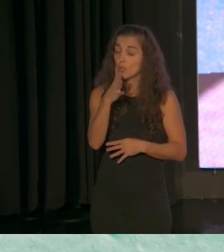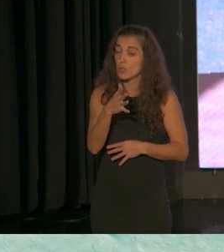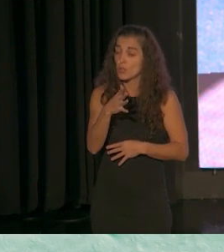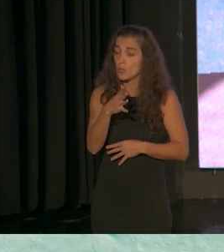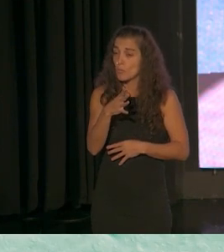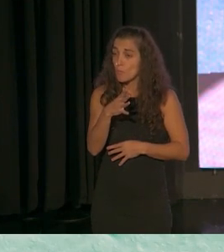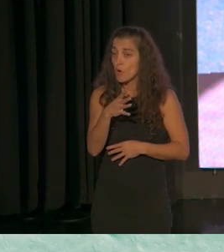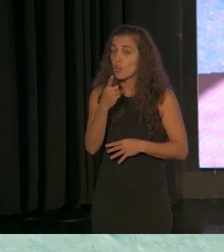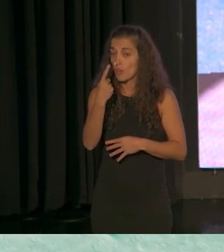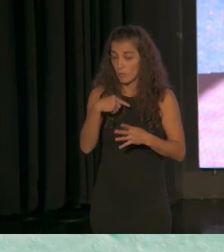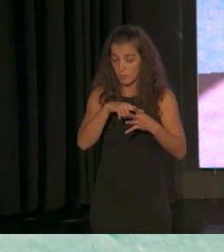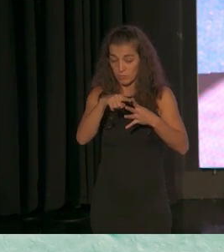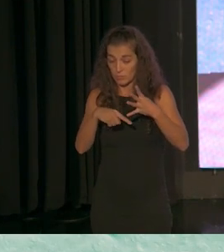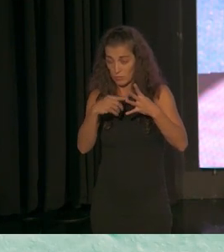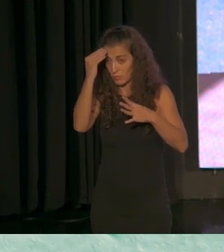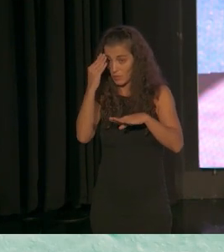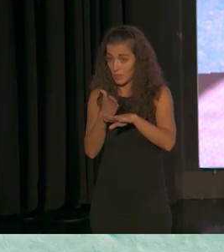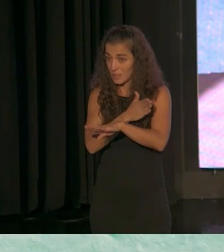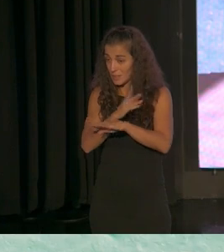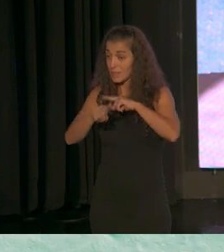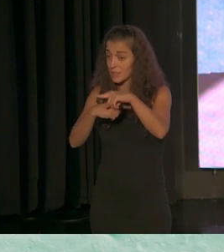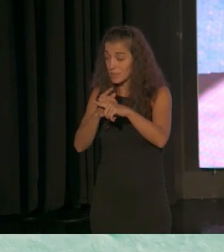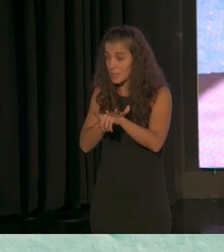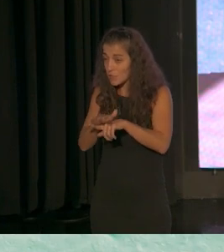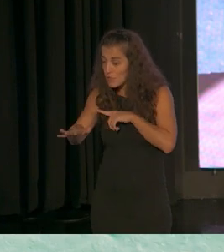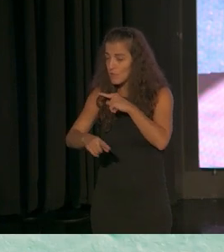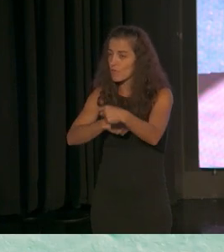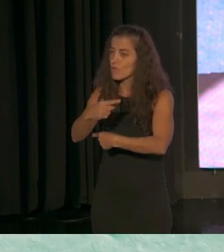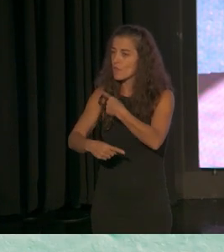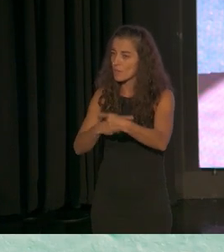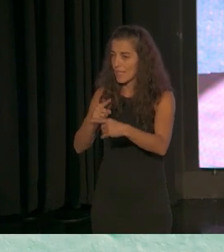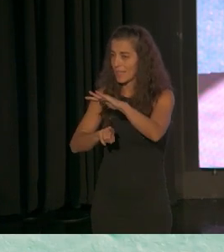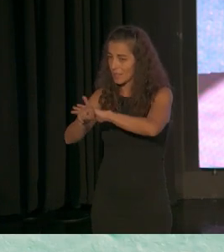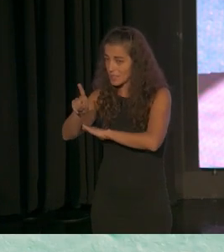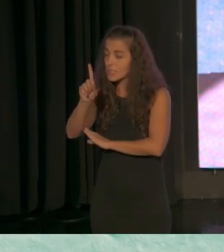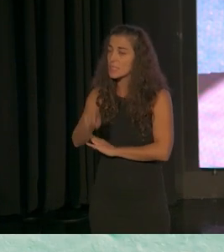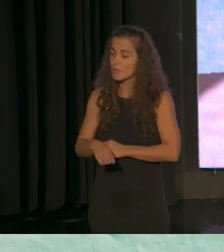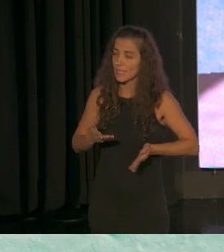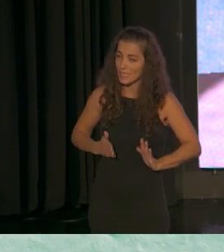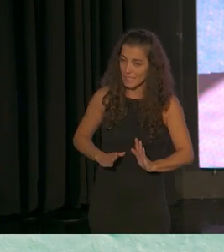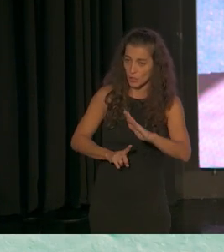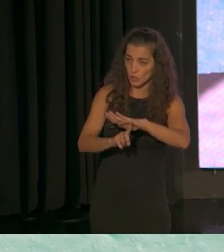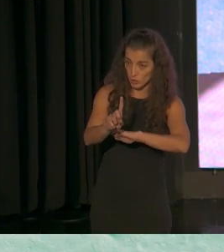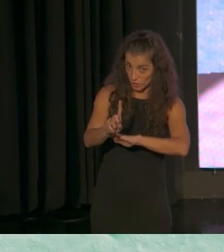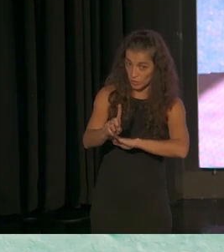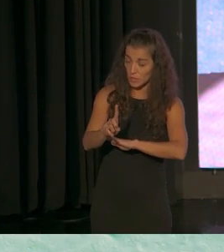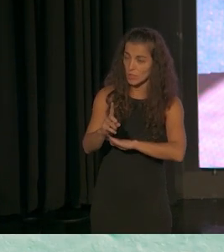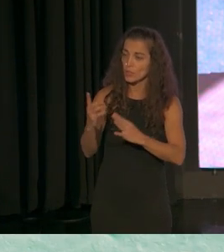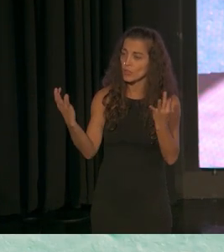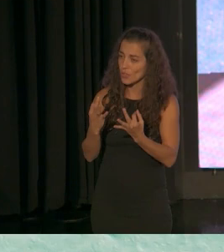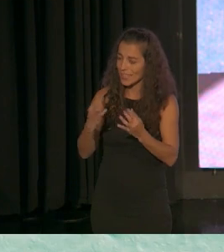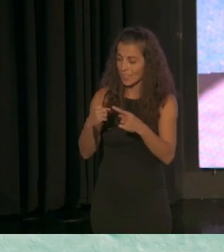para el desarrollo posterior tanto de la familia como de los hijos e hijas es cuidar